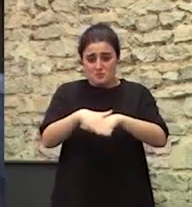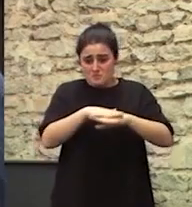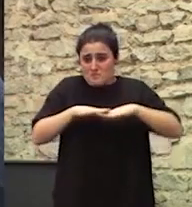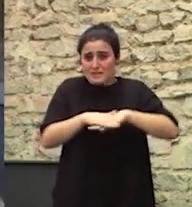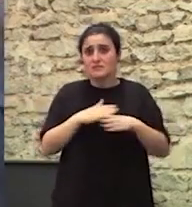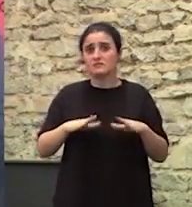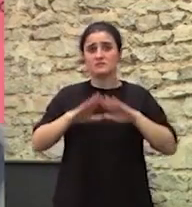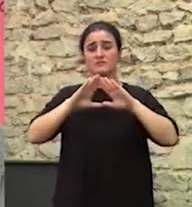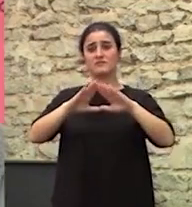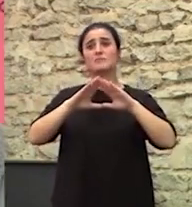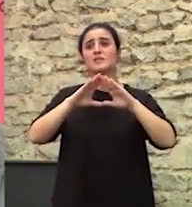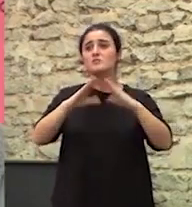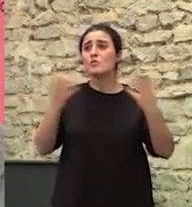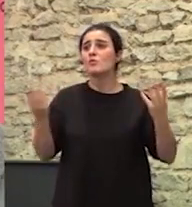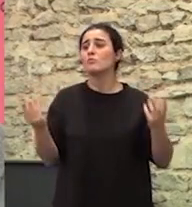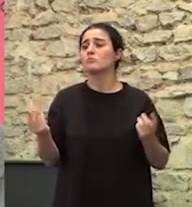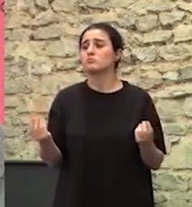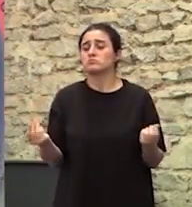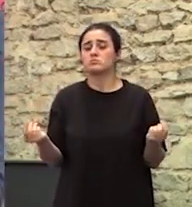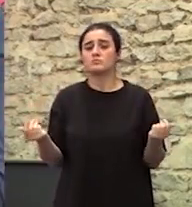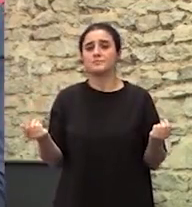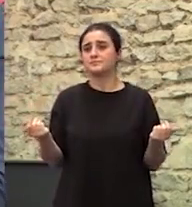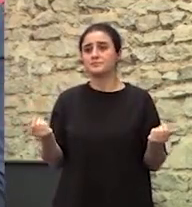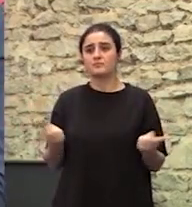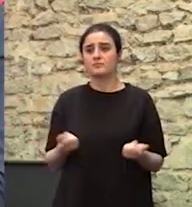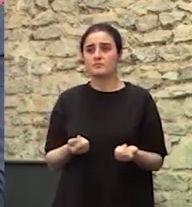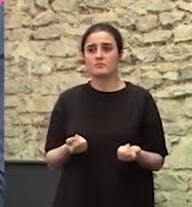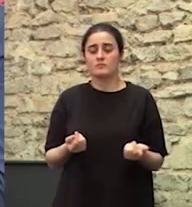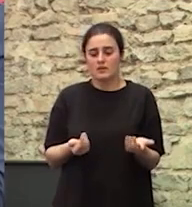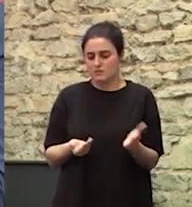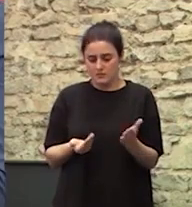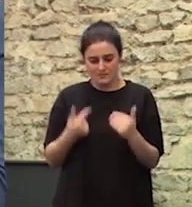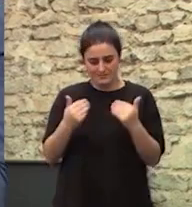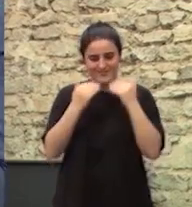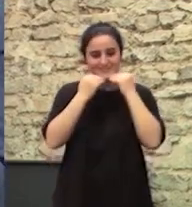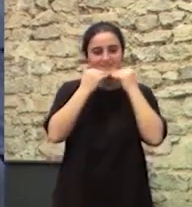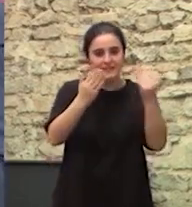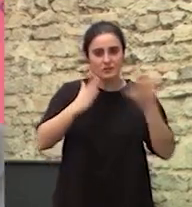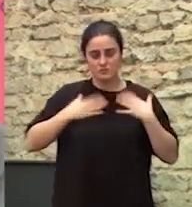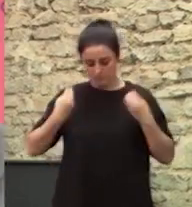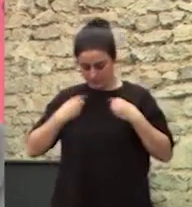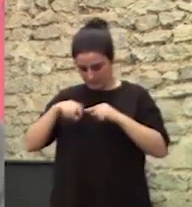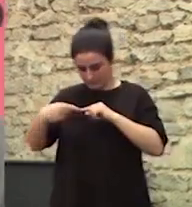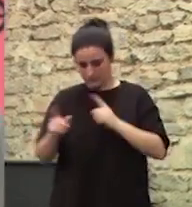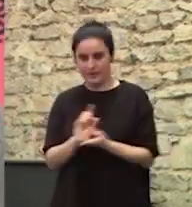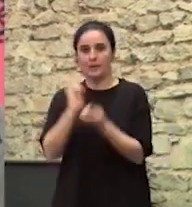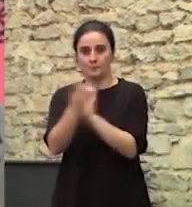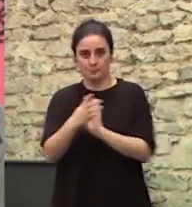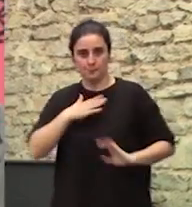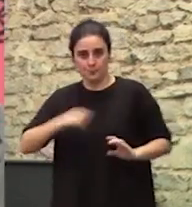el feminismo que nos... el feminismo que que te lleva a cambiar tu vida diaria y hacerla más